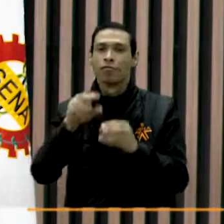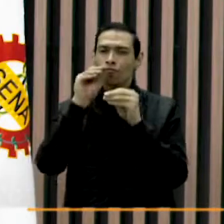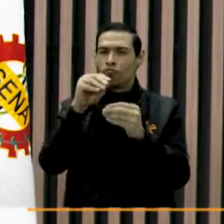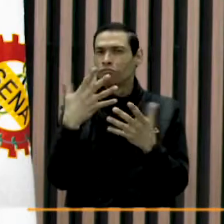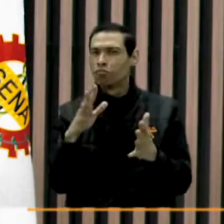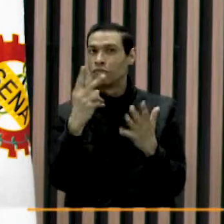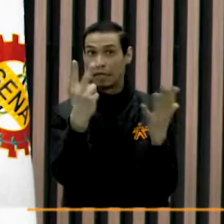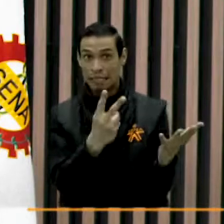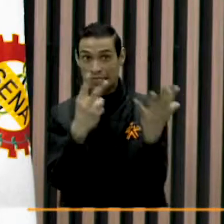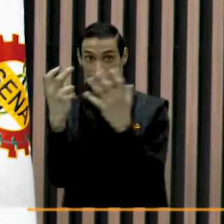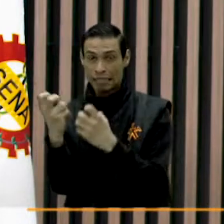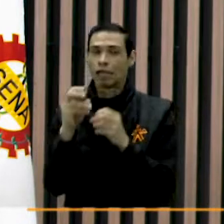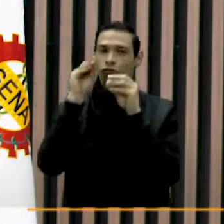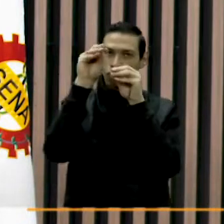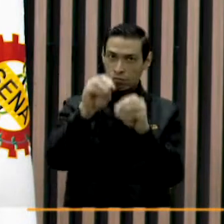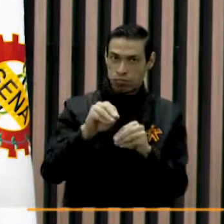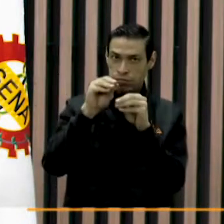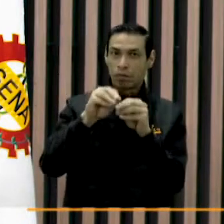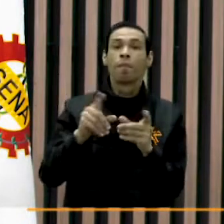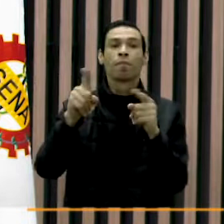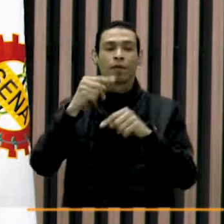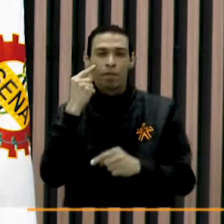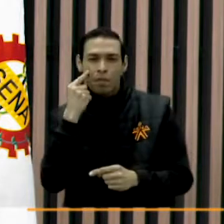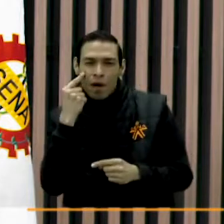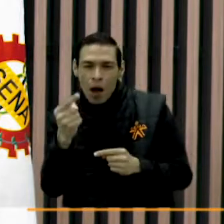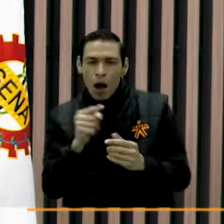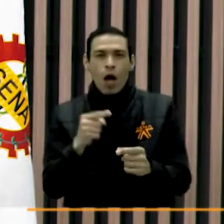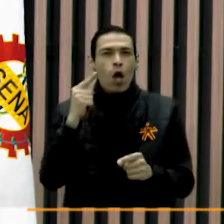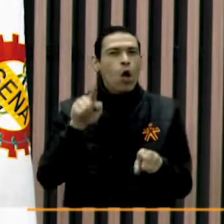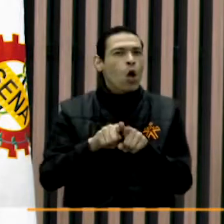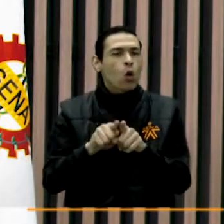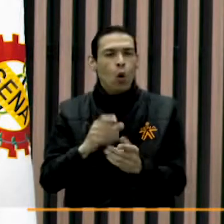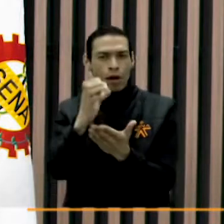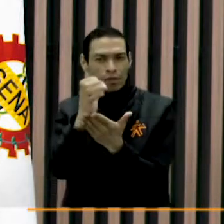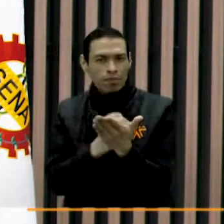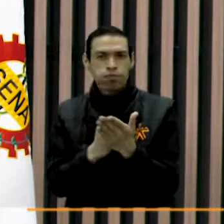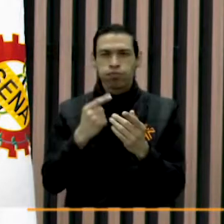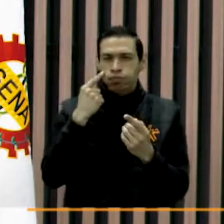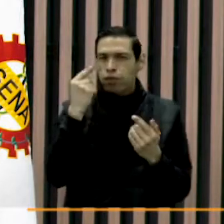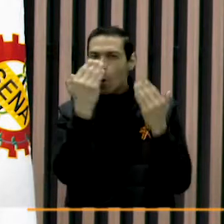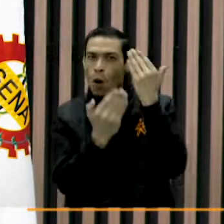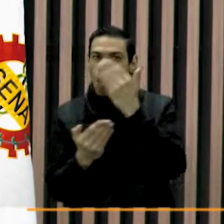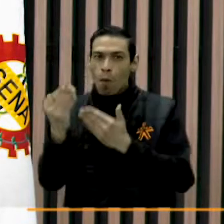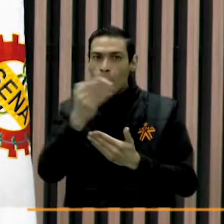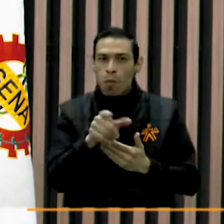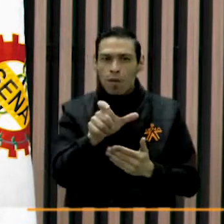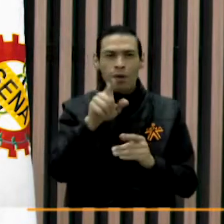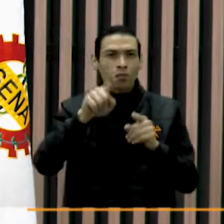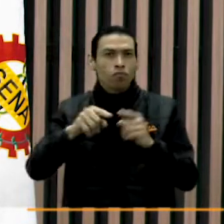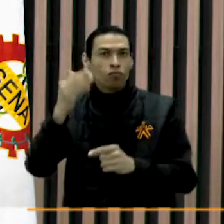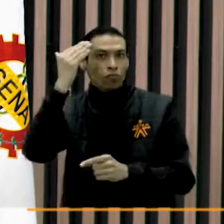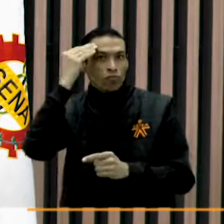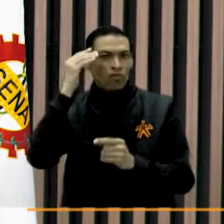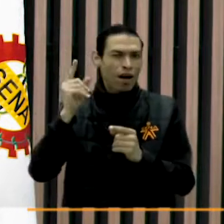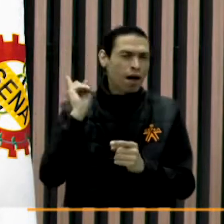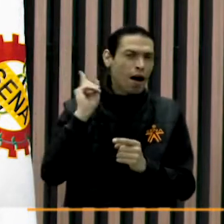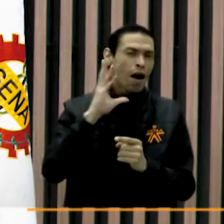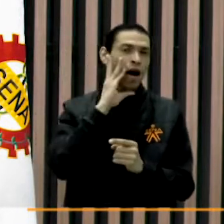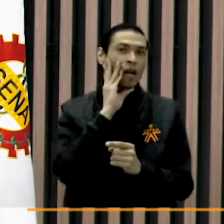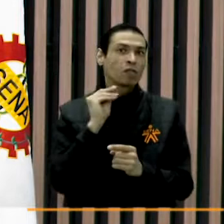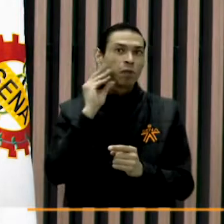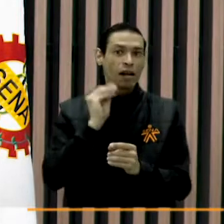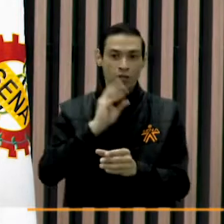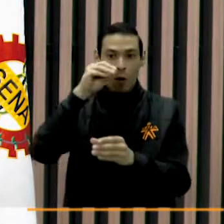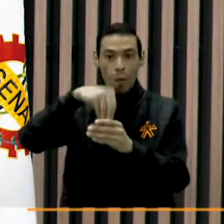organización y avalaremos los conocimientos empíricos de 360 personas de la cadena productiva.